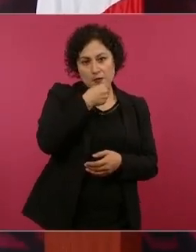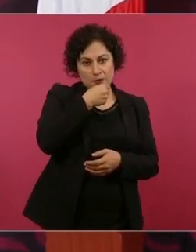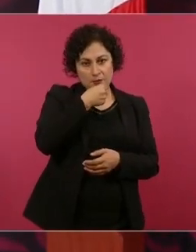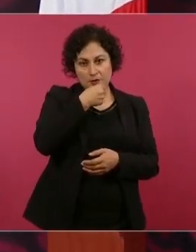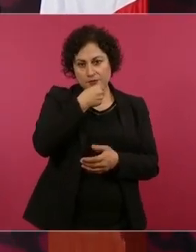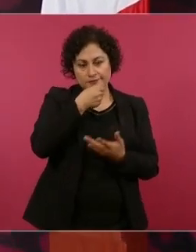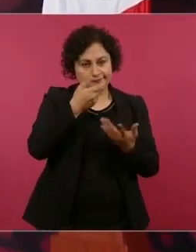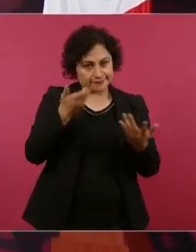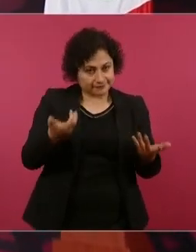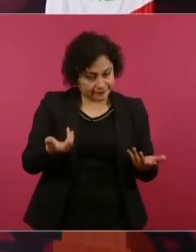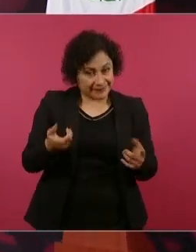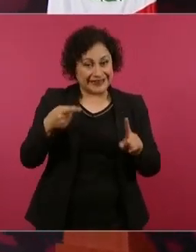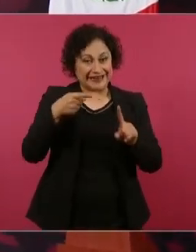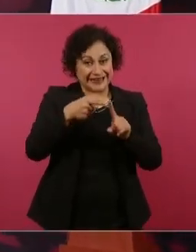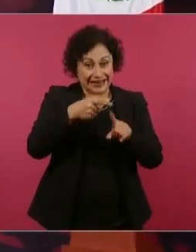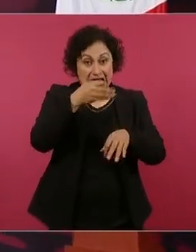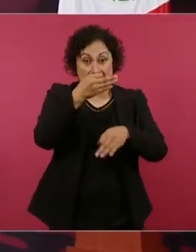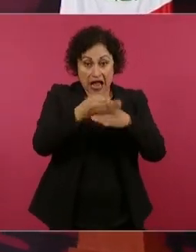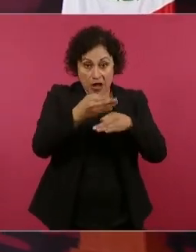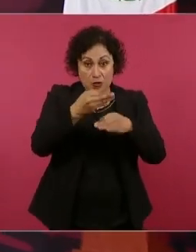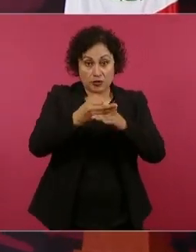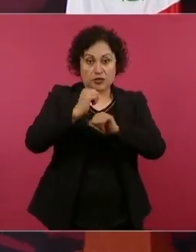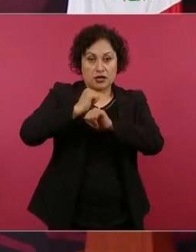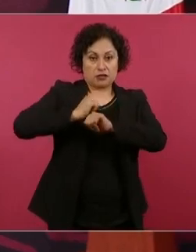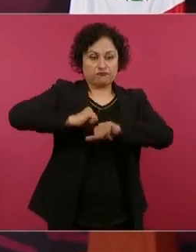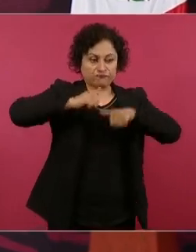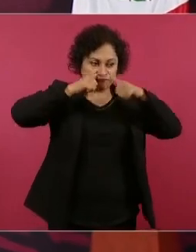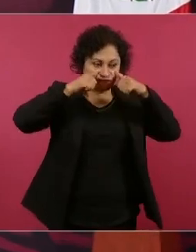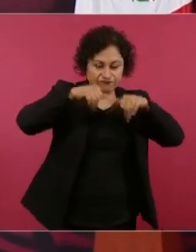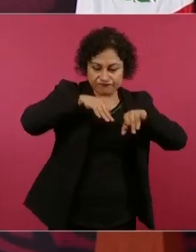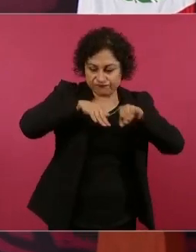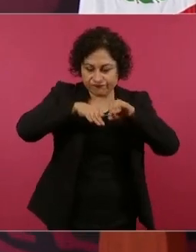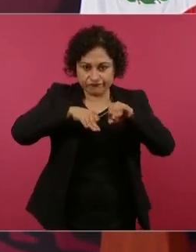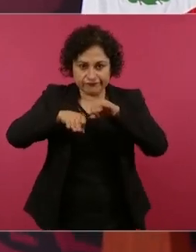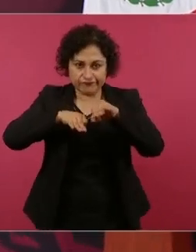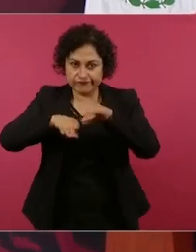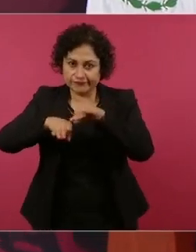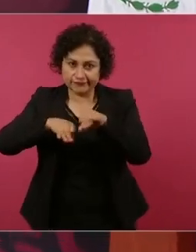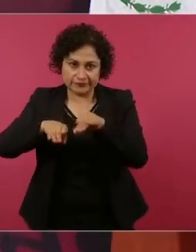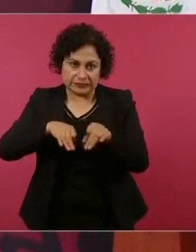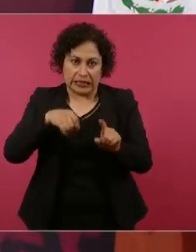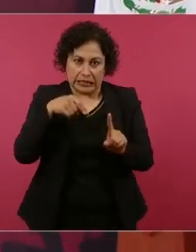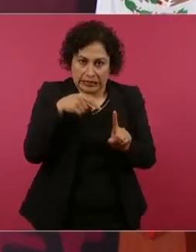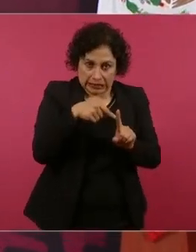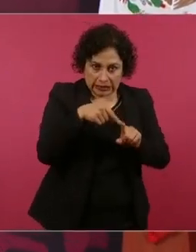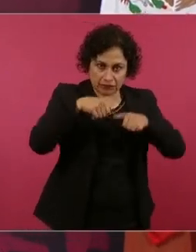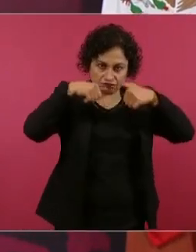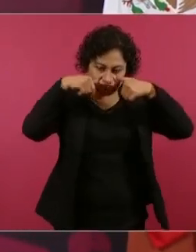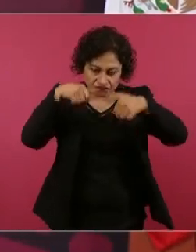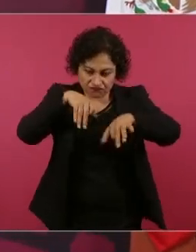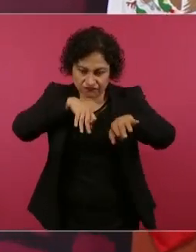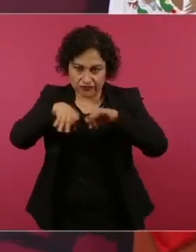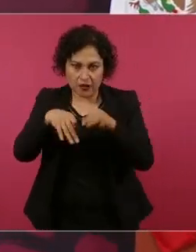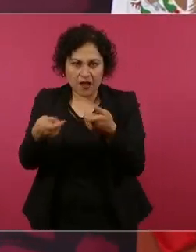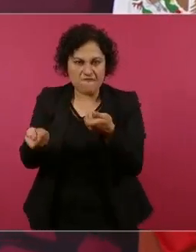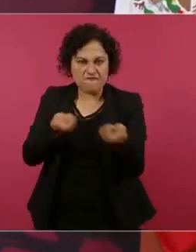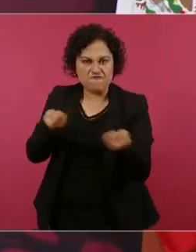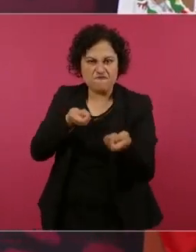metido en el tema, lo están atendiendo el tema del control